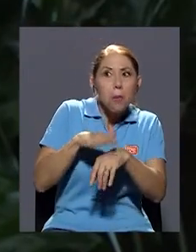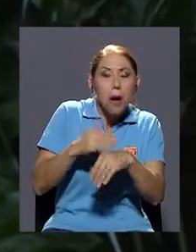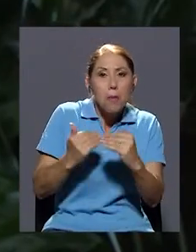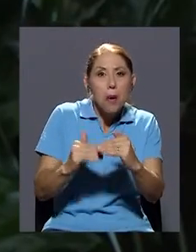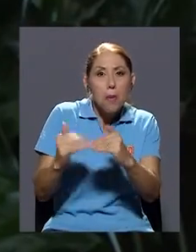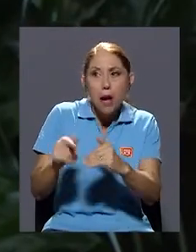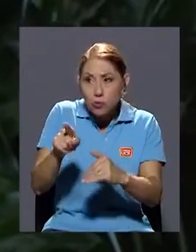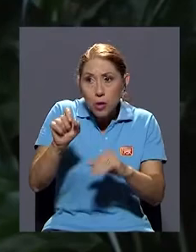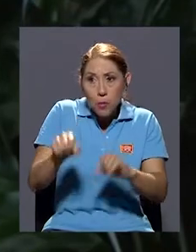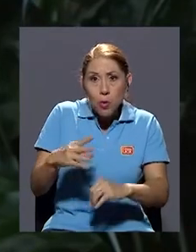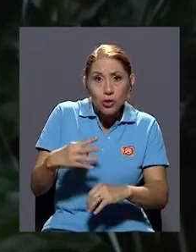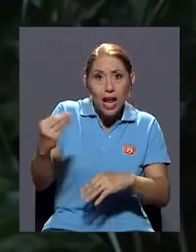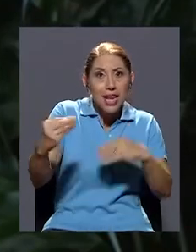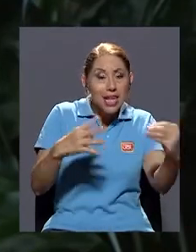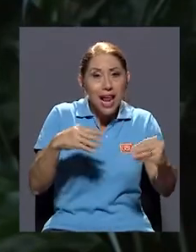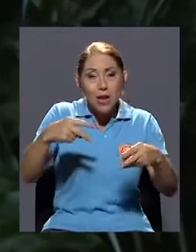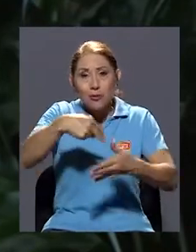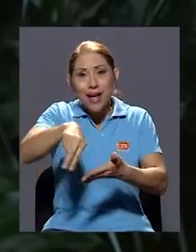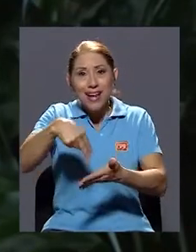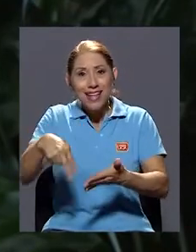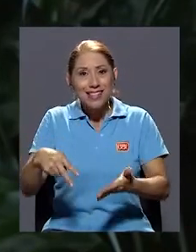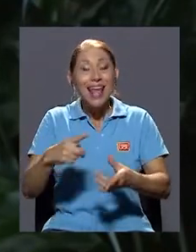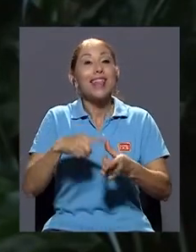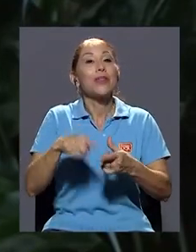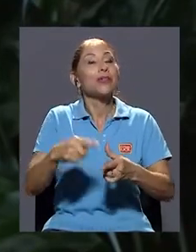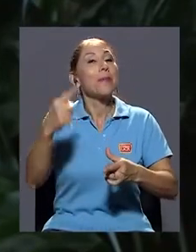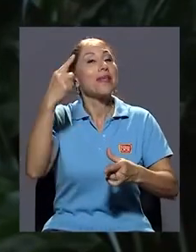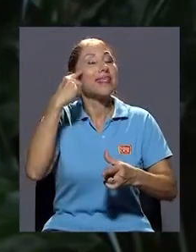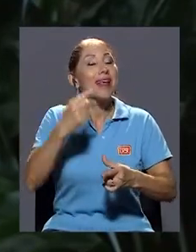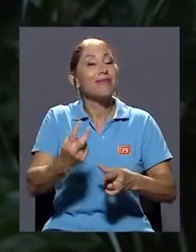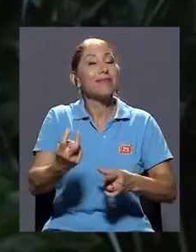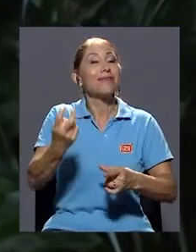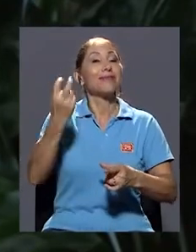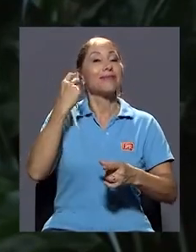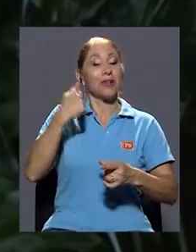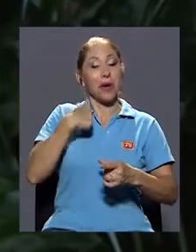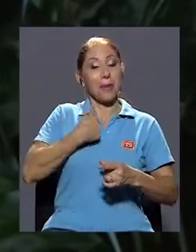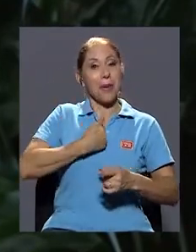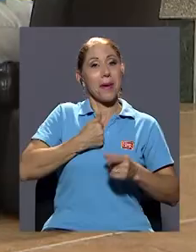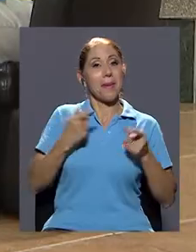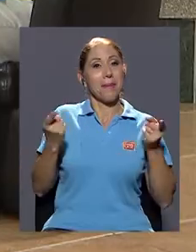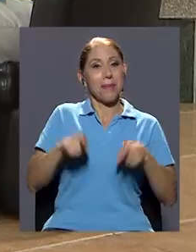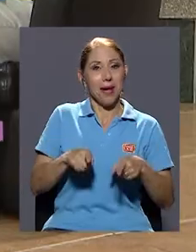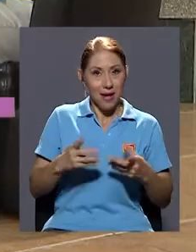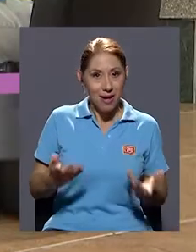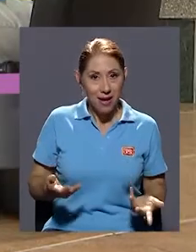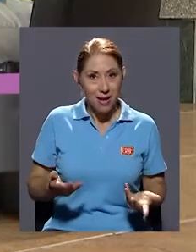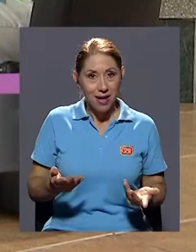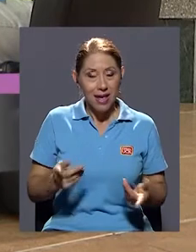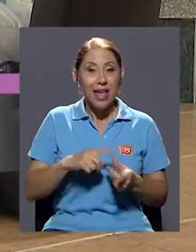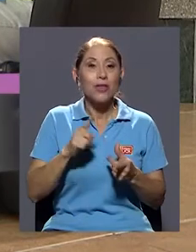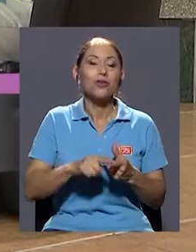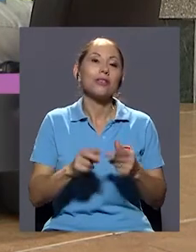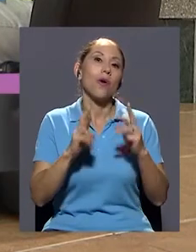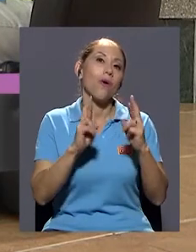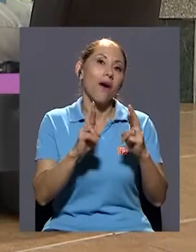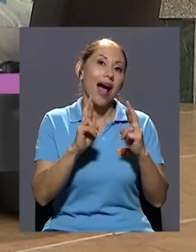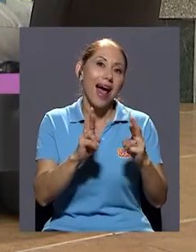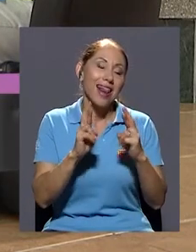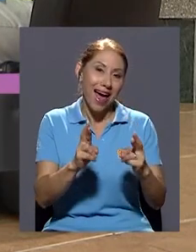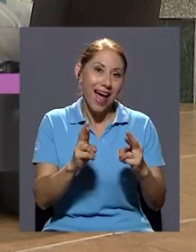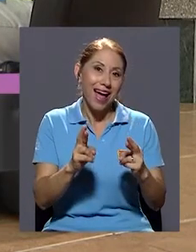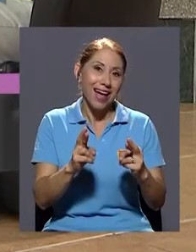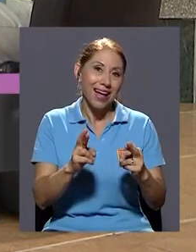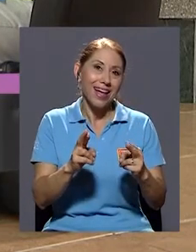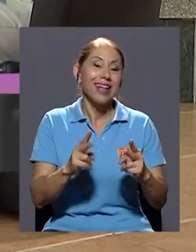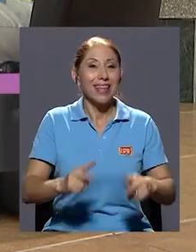los bailes. Entonces, tener esa visión de perspectiva no hay que olvidar de que es la que ojalá, ¿verdad? La vida nos repare